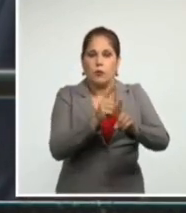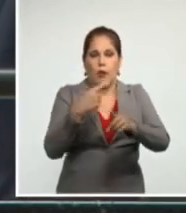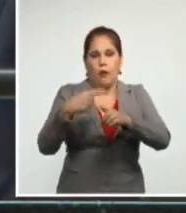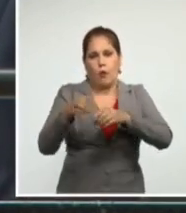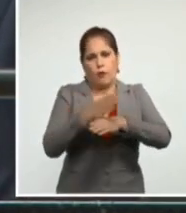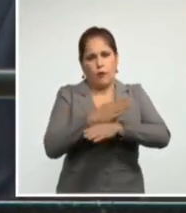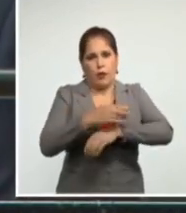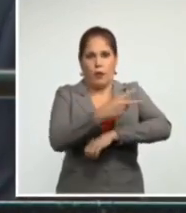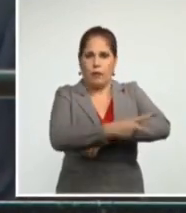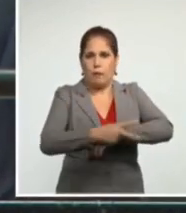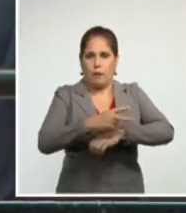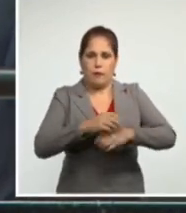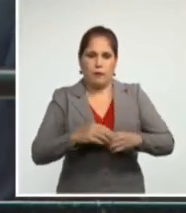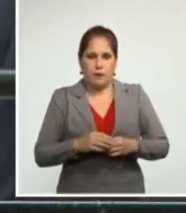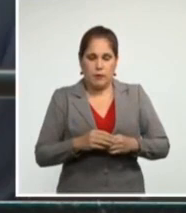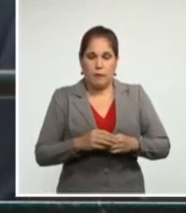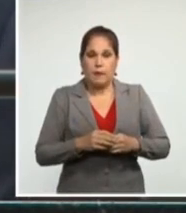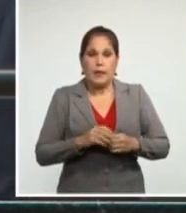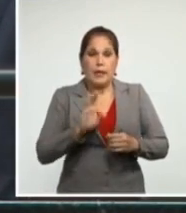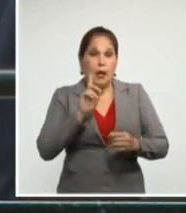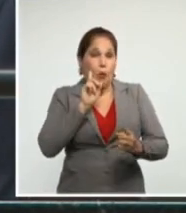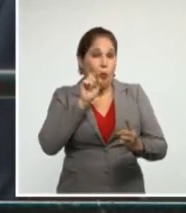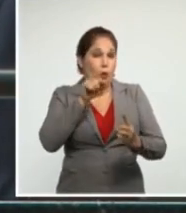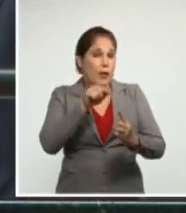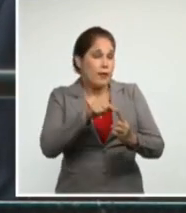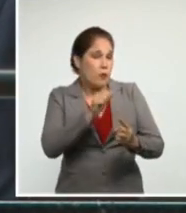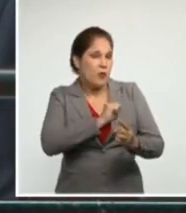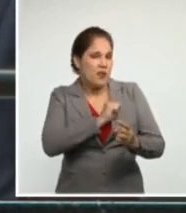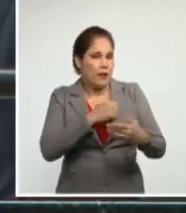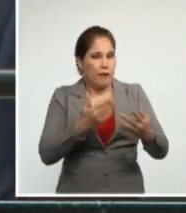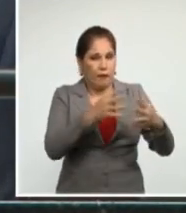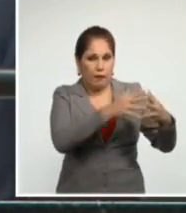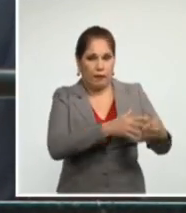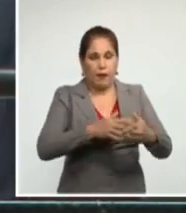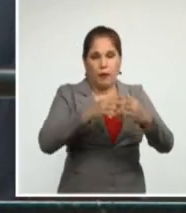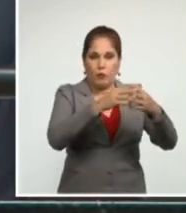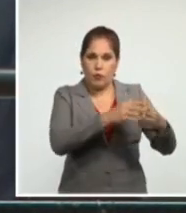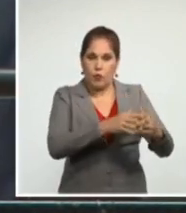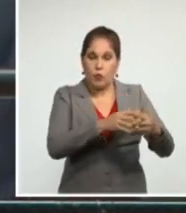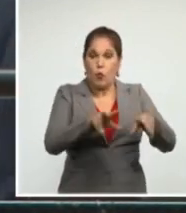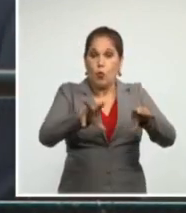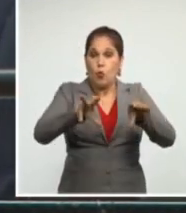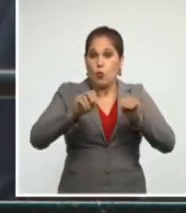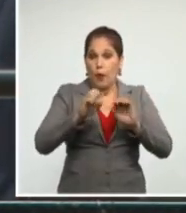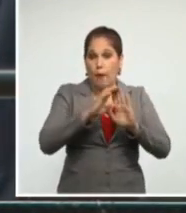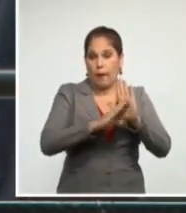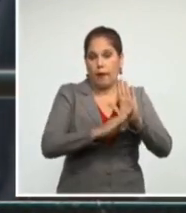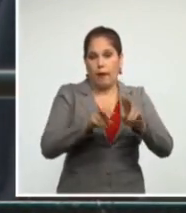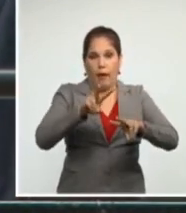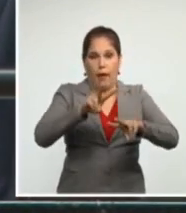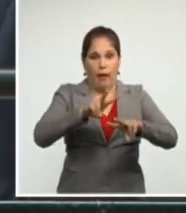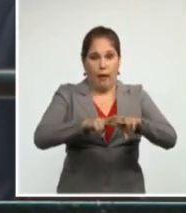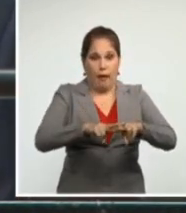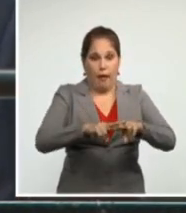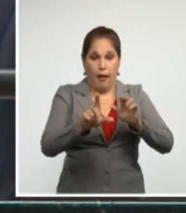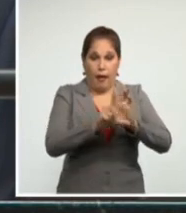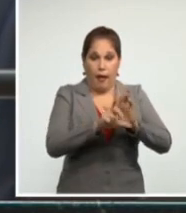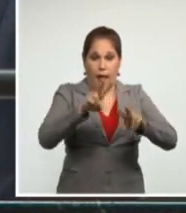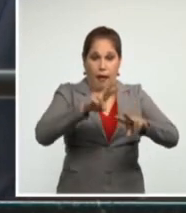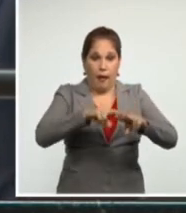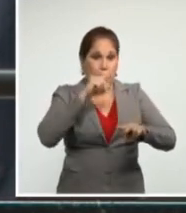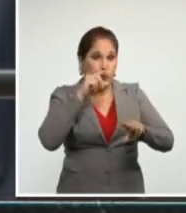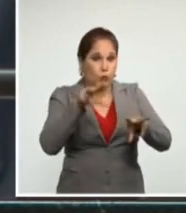y se propuso amedrentar con la aplicación del título 3 de la ley Helms-Burton